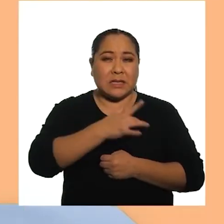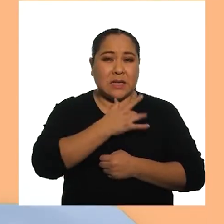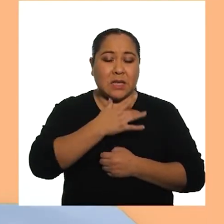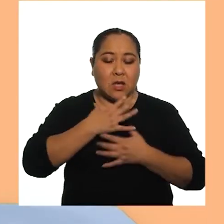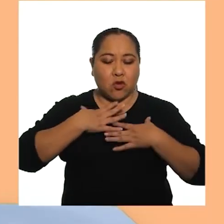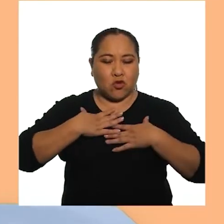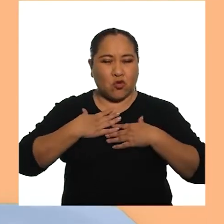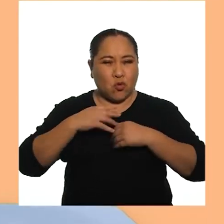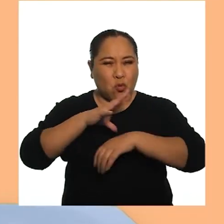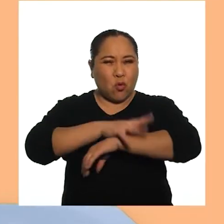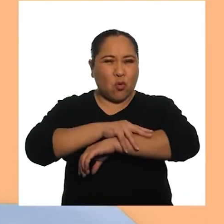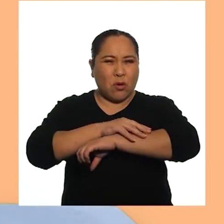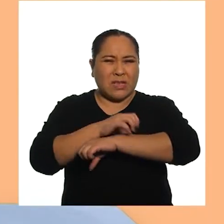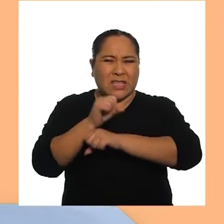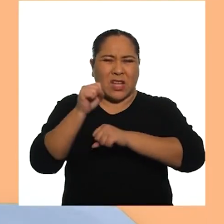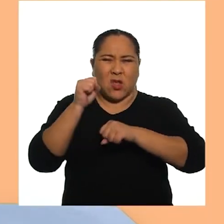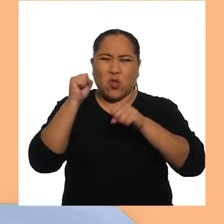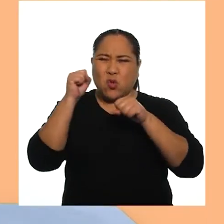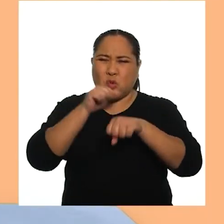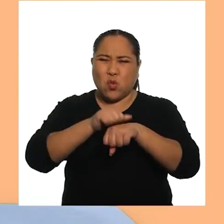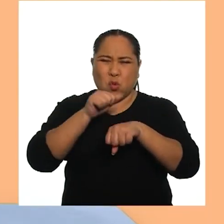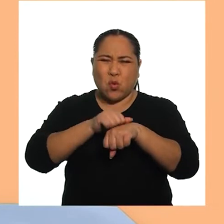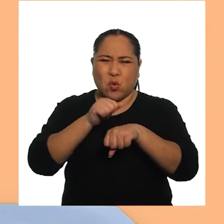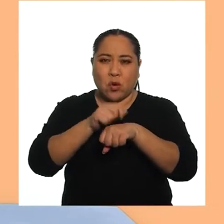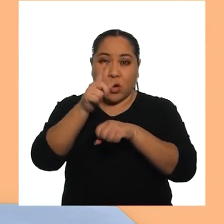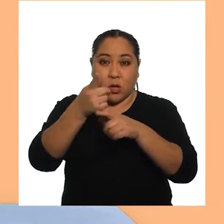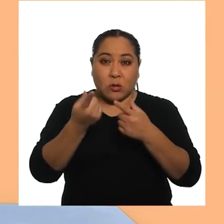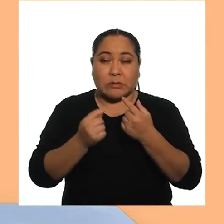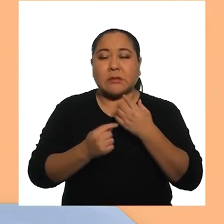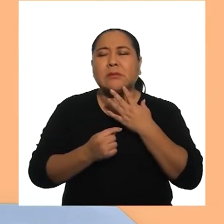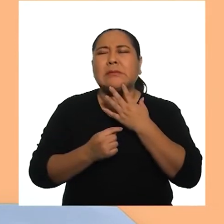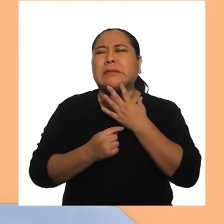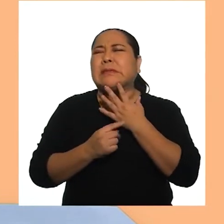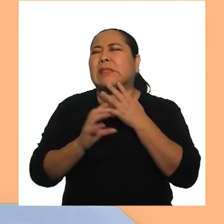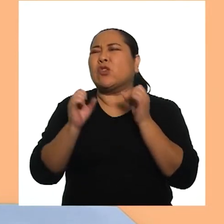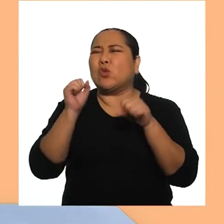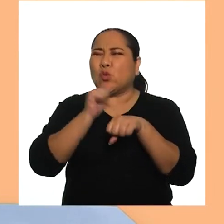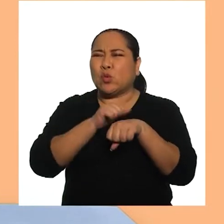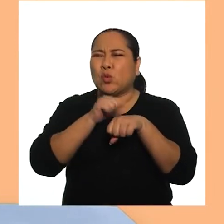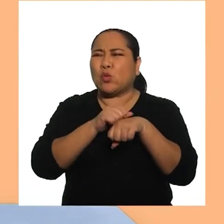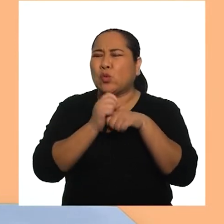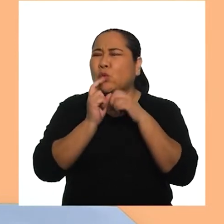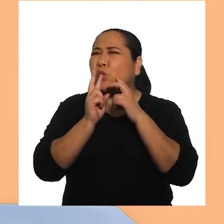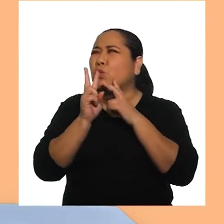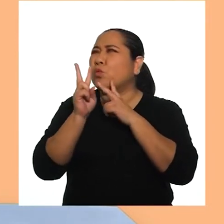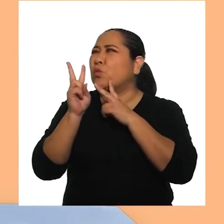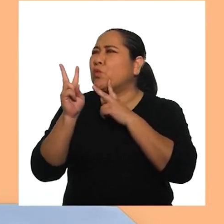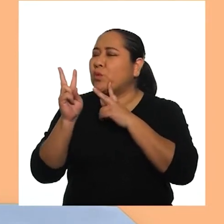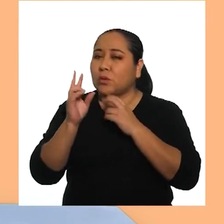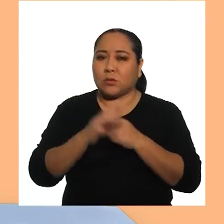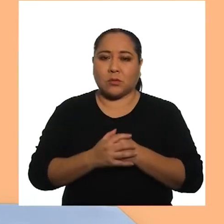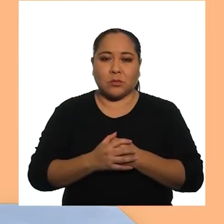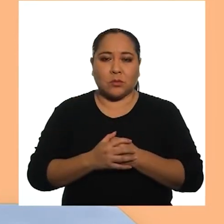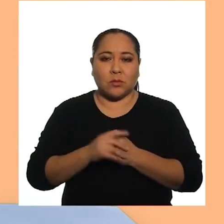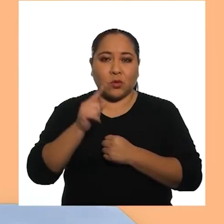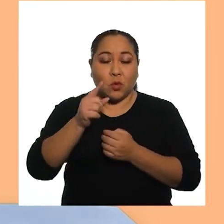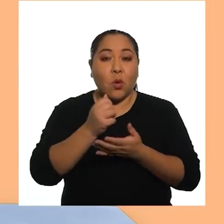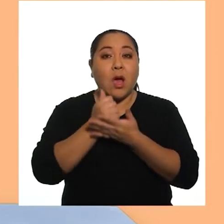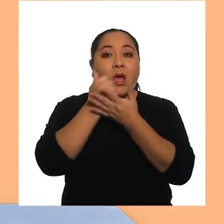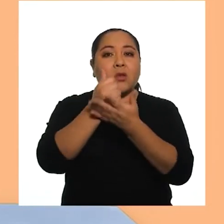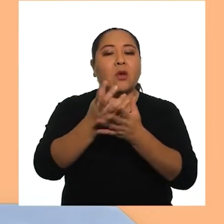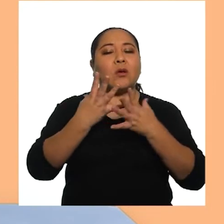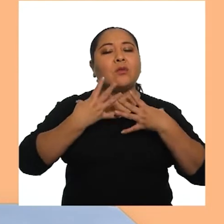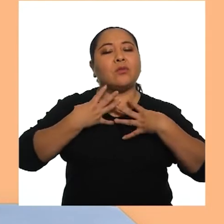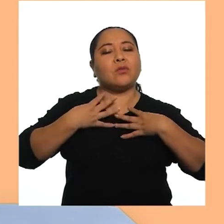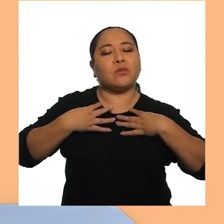Si sientes que sus músculos se ponen muy tensos cada vez que intenta girar la cabeza para mirar a la persona que le habla desde un costado